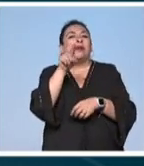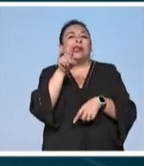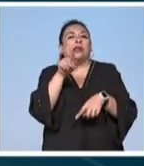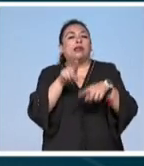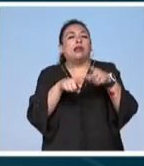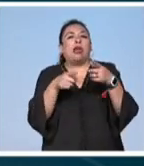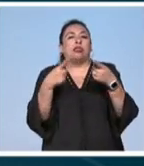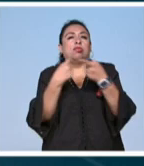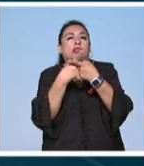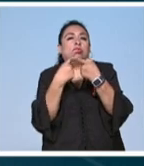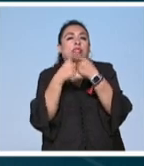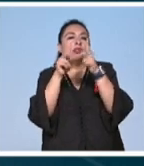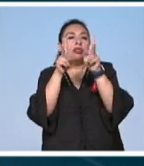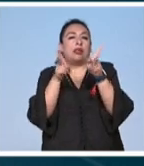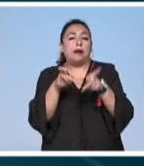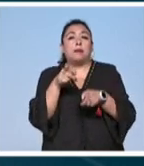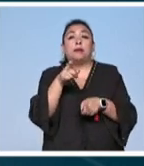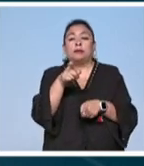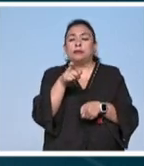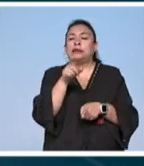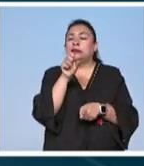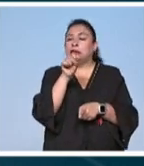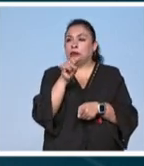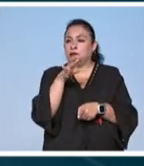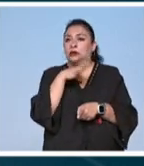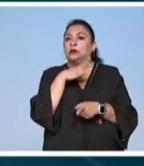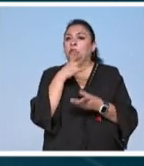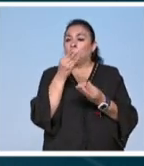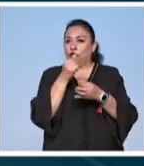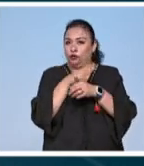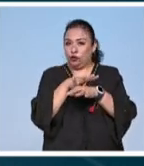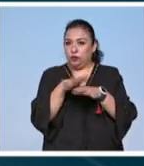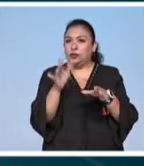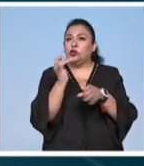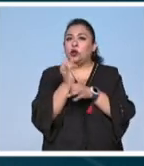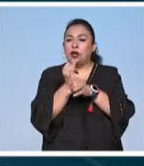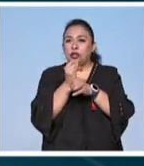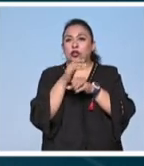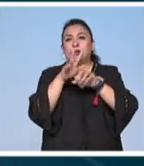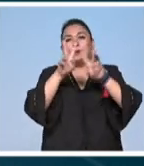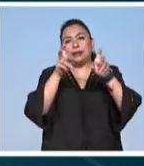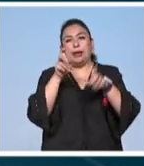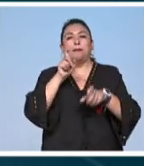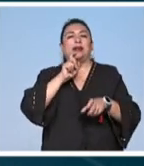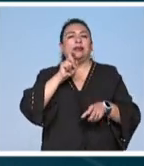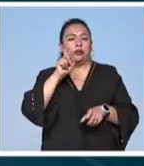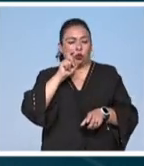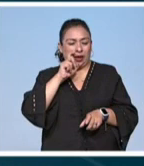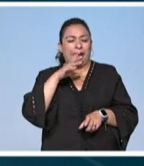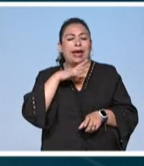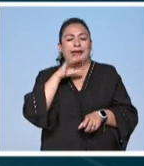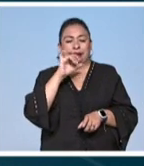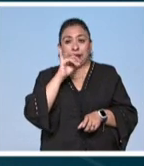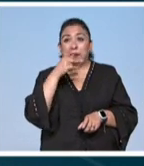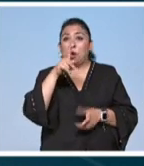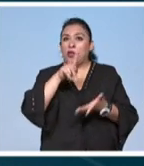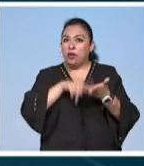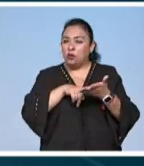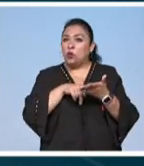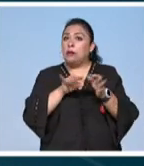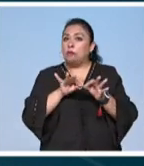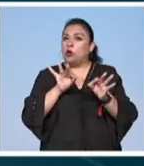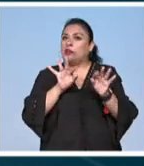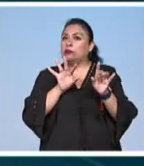desinformación sobre el tema si bien reconoce la amplia disponibilidad de información y estudios en torno a la sexualidad advierte en ello un reto